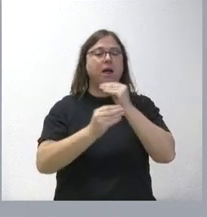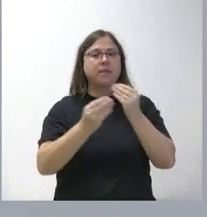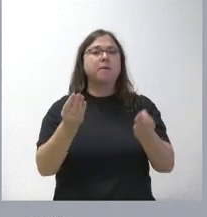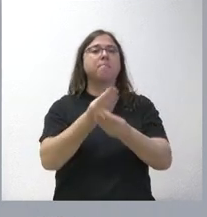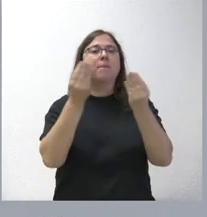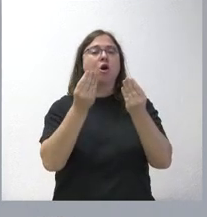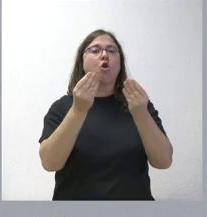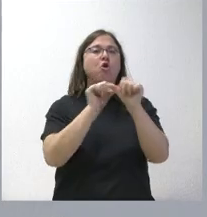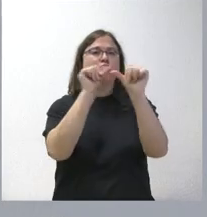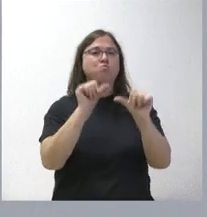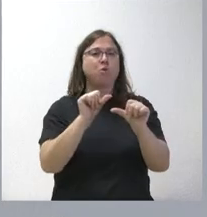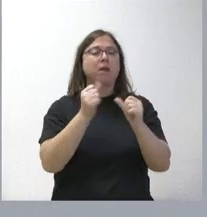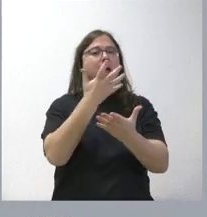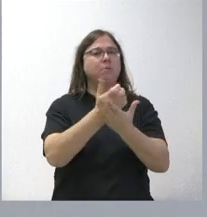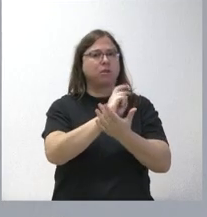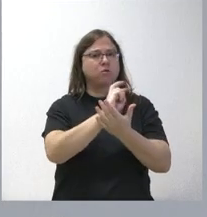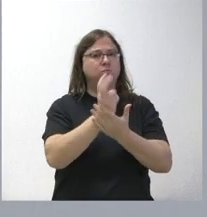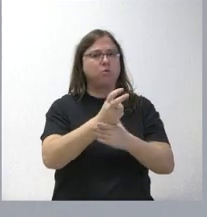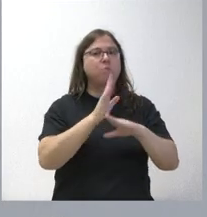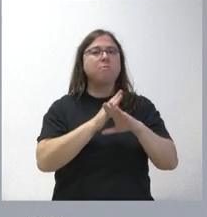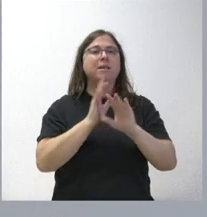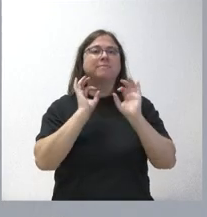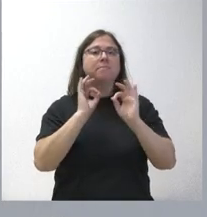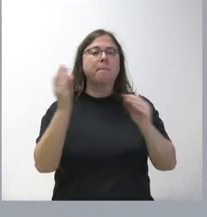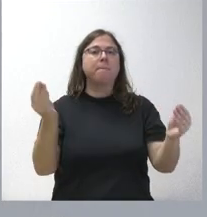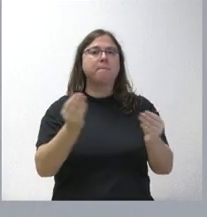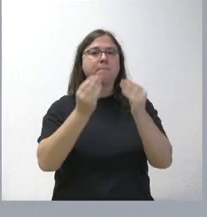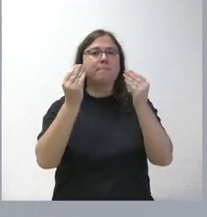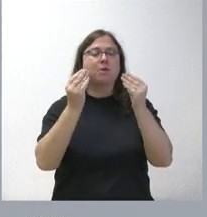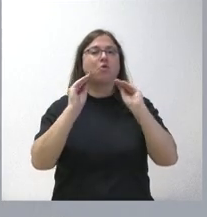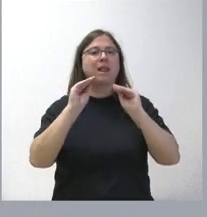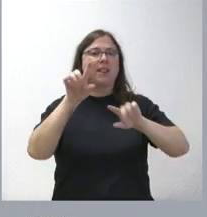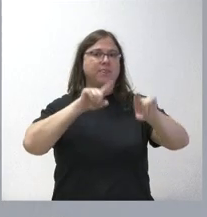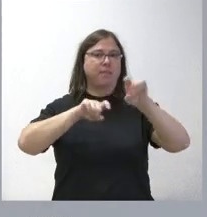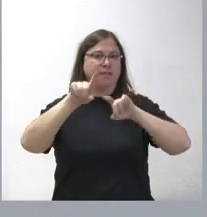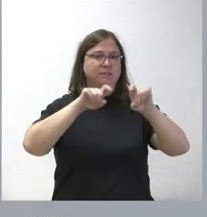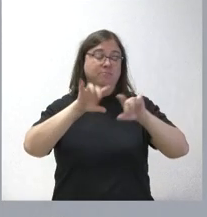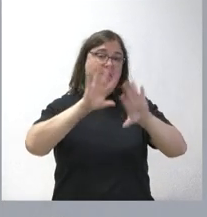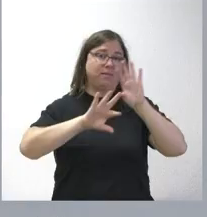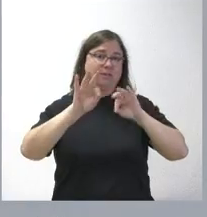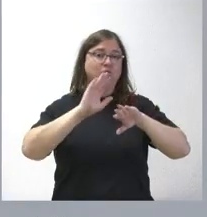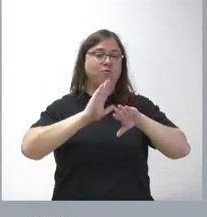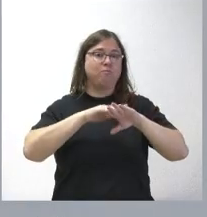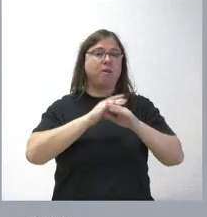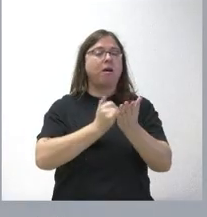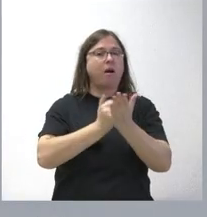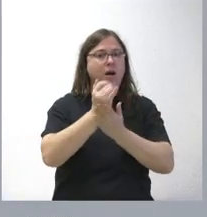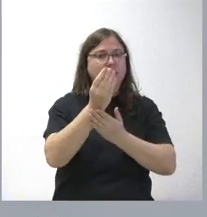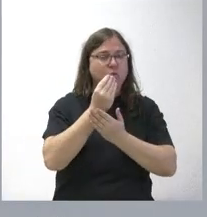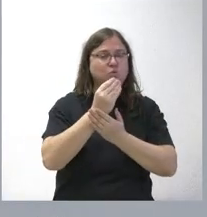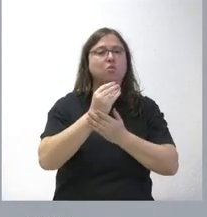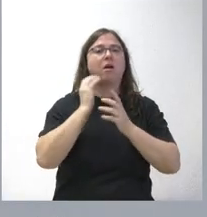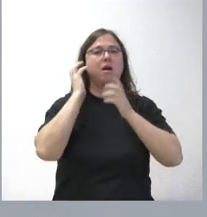modelos con distintas aplicaciones y usos, fundamentalmente para mejorar la toma de decisiones tanto en la agricultura como en la ganadería o como en la industria